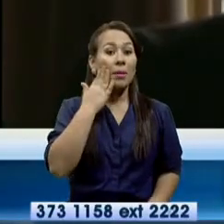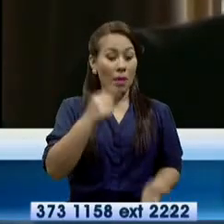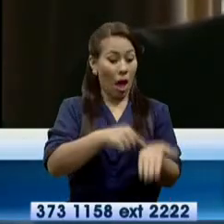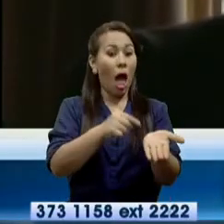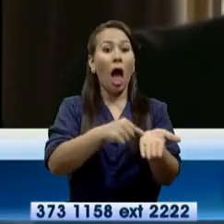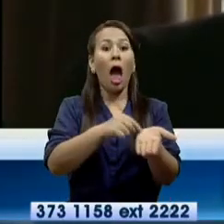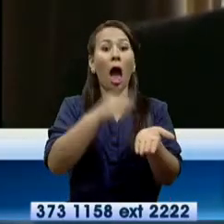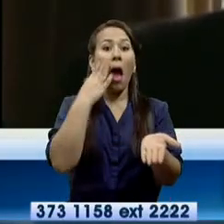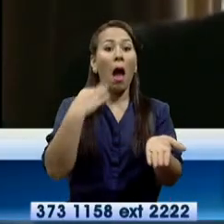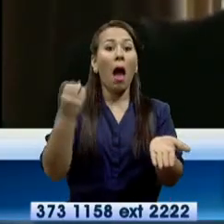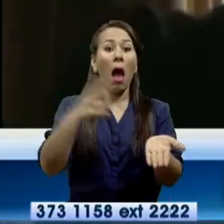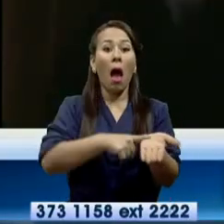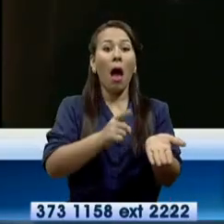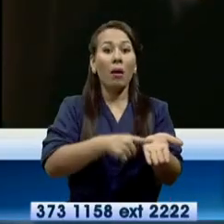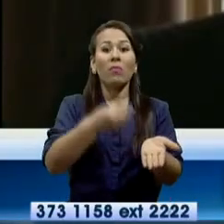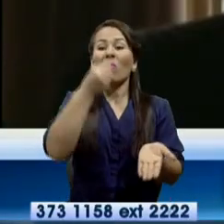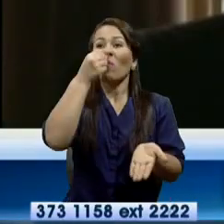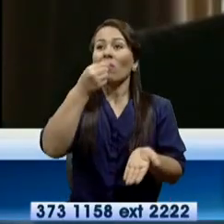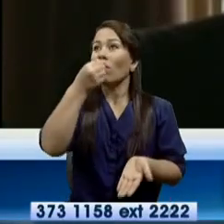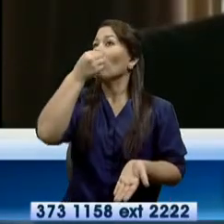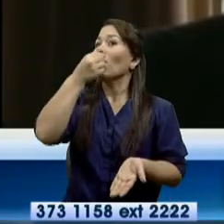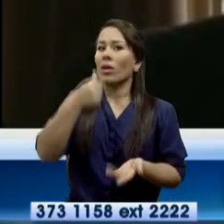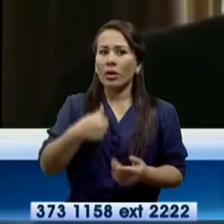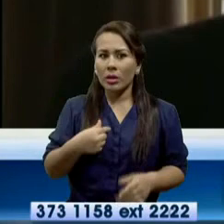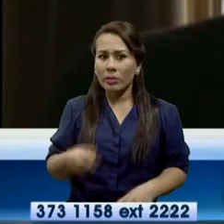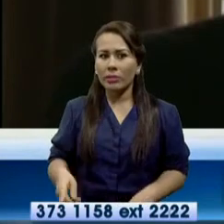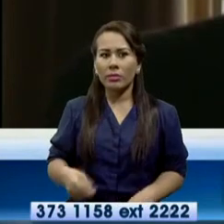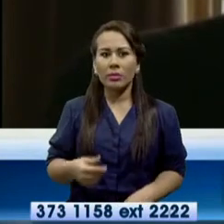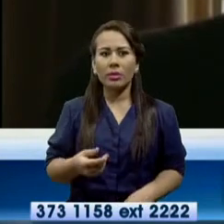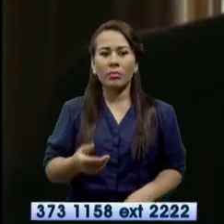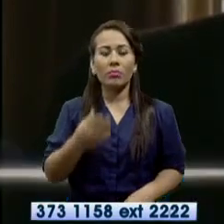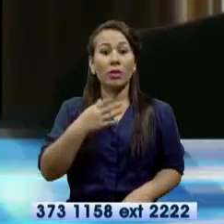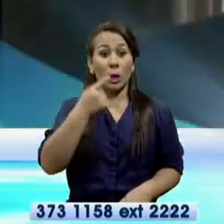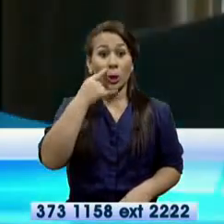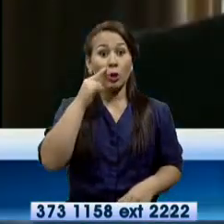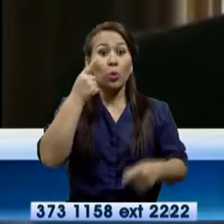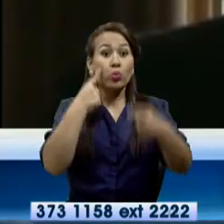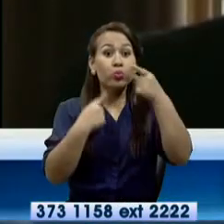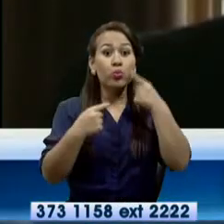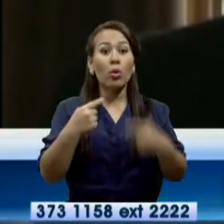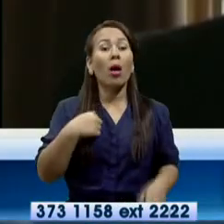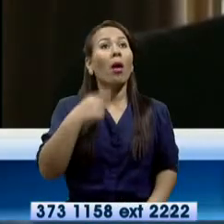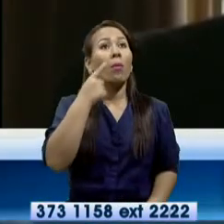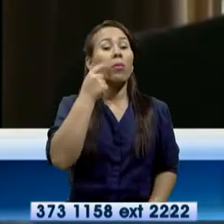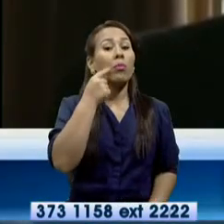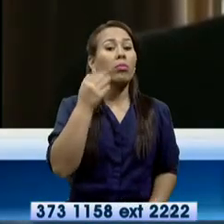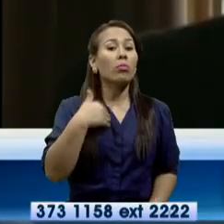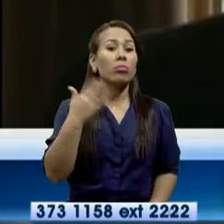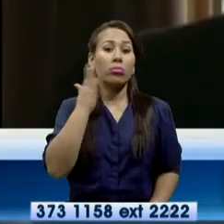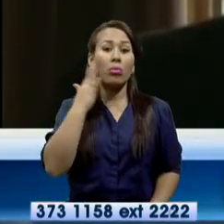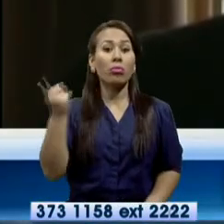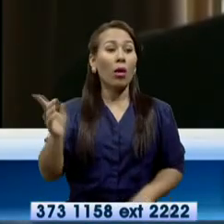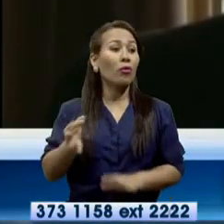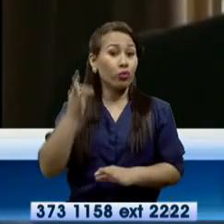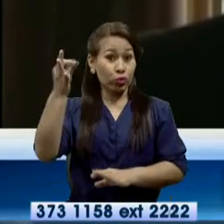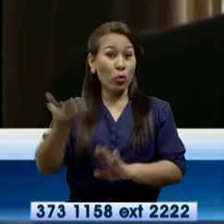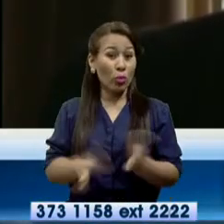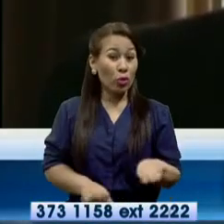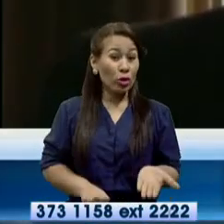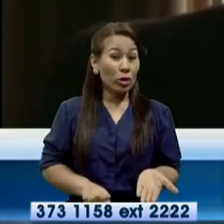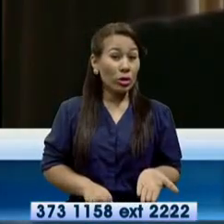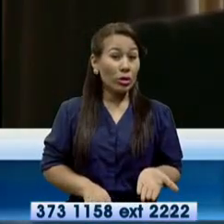eso. Coge y hace y él se pone mal cuando me dice papi, mi mami se va a morir.